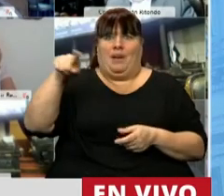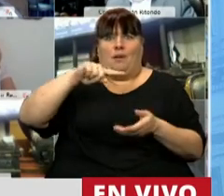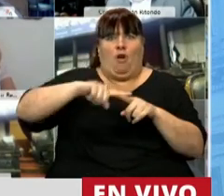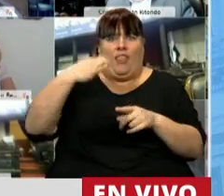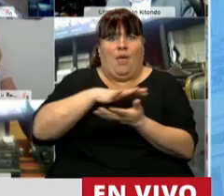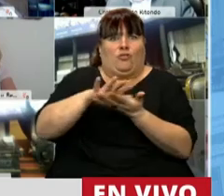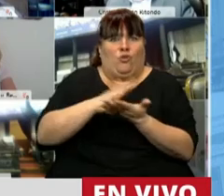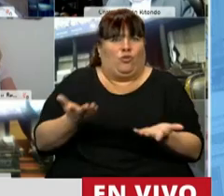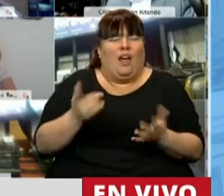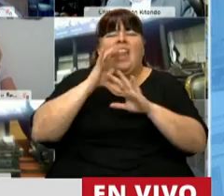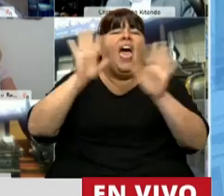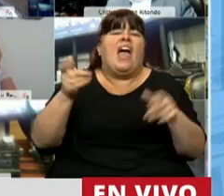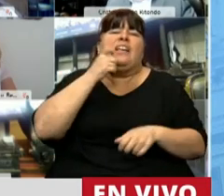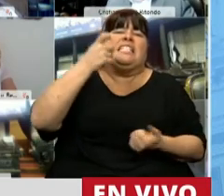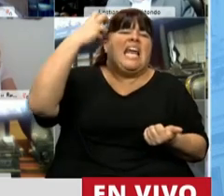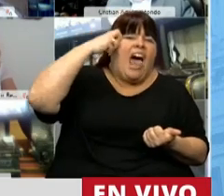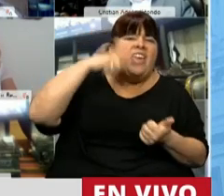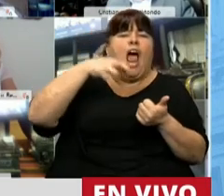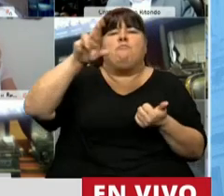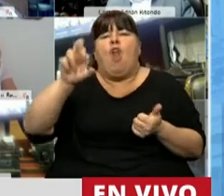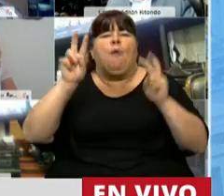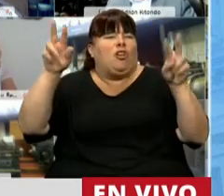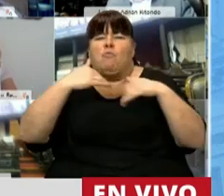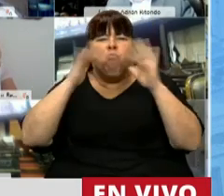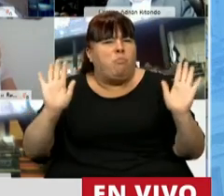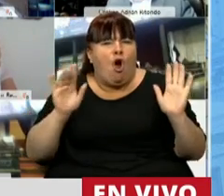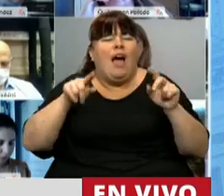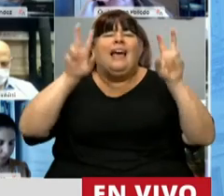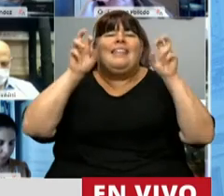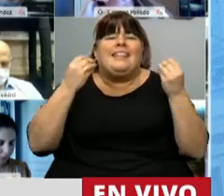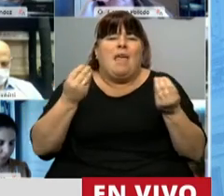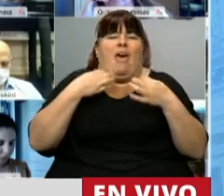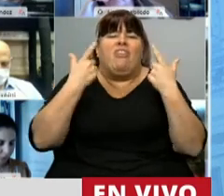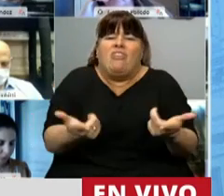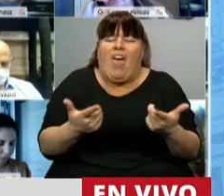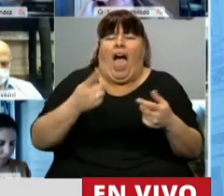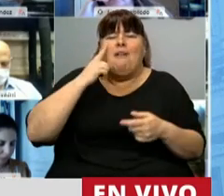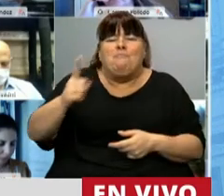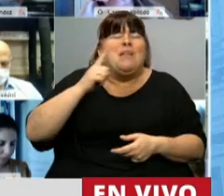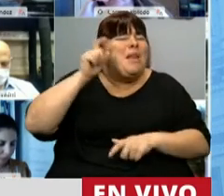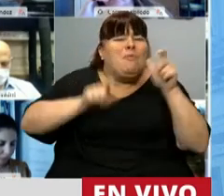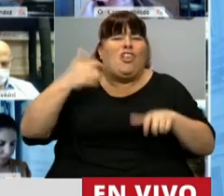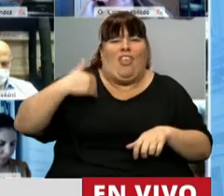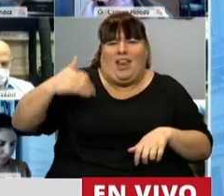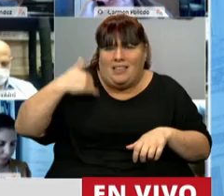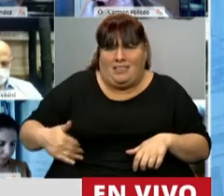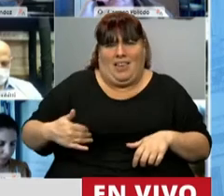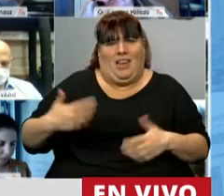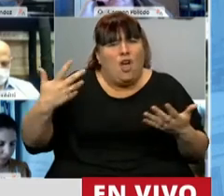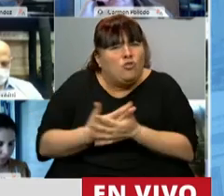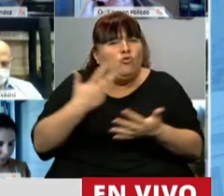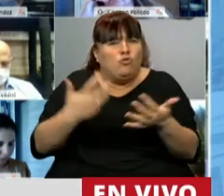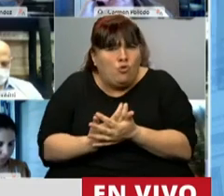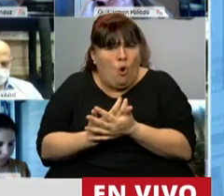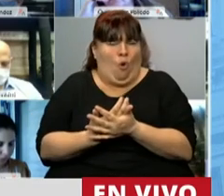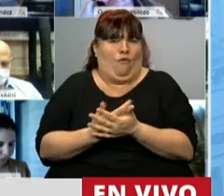política. Que no tiene que ver, si uno es radical del pro-peronista, que tiene que ver con garantizarle a miles de argentinos que le están pasando